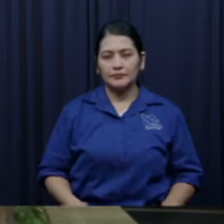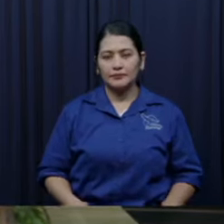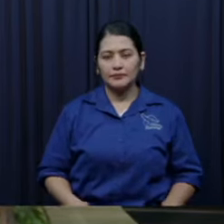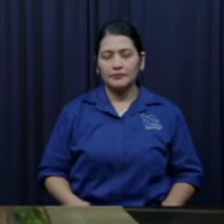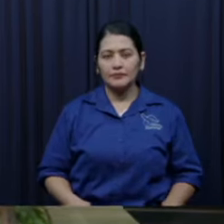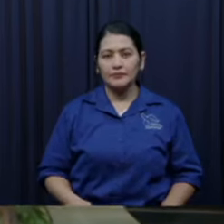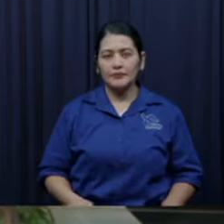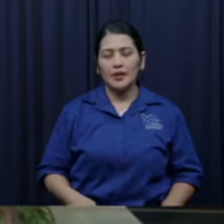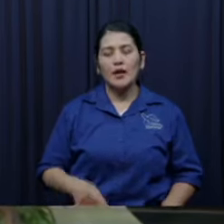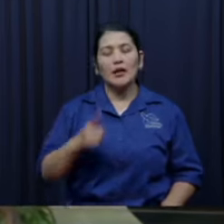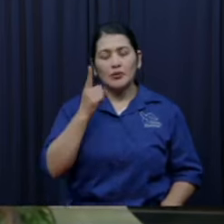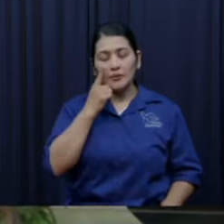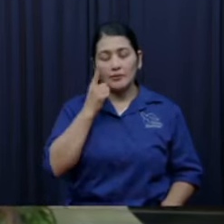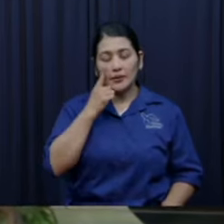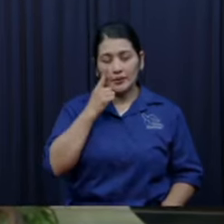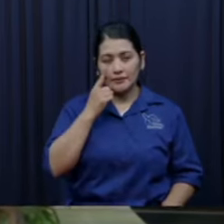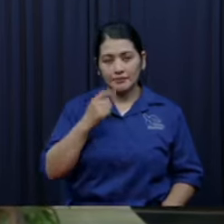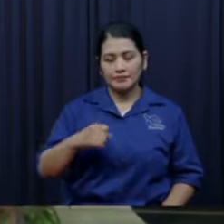Jerusalén